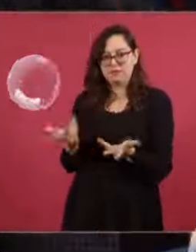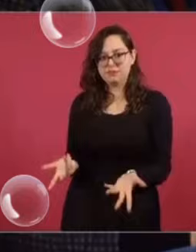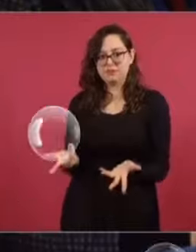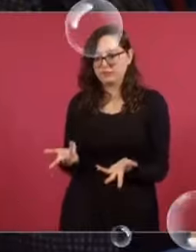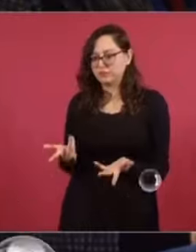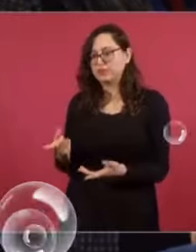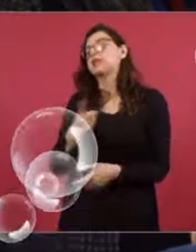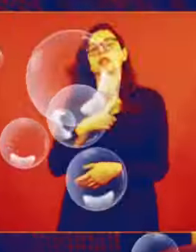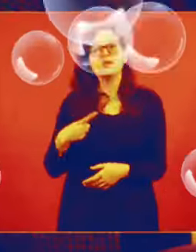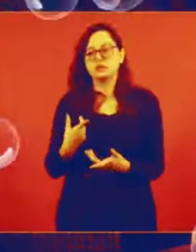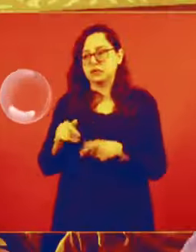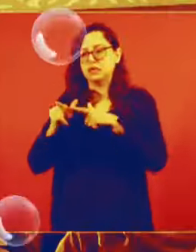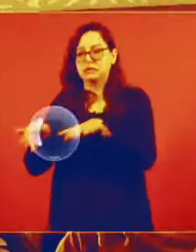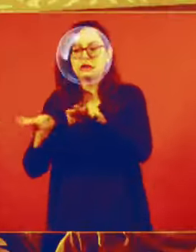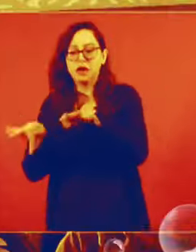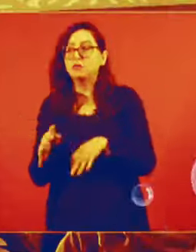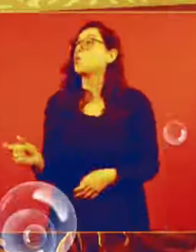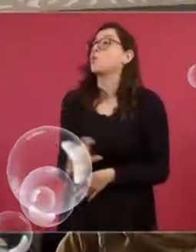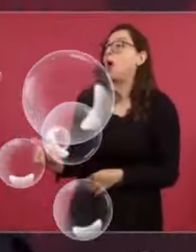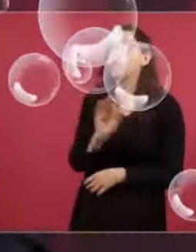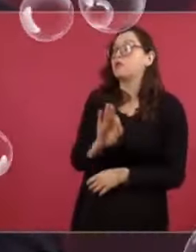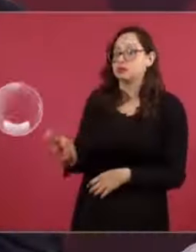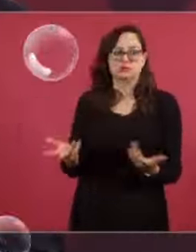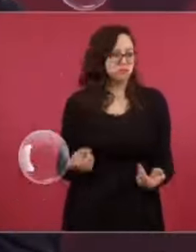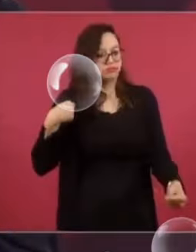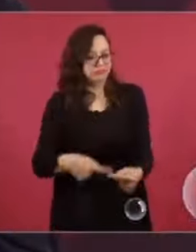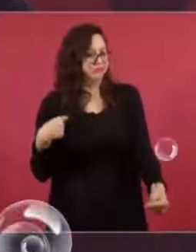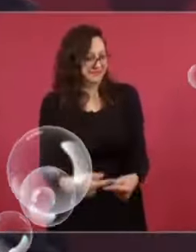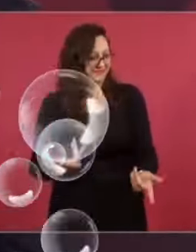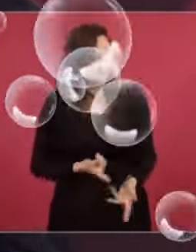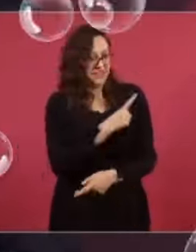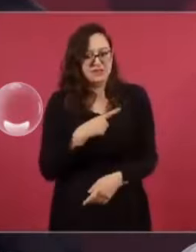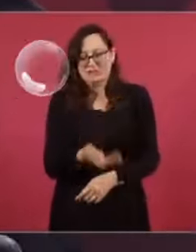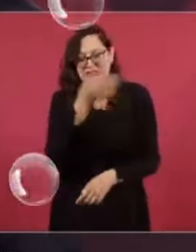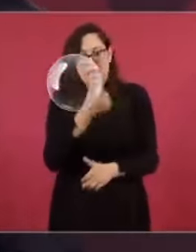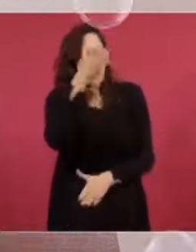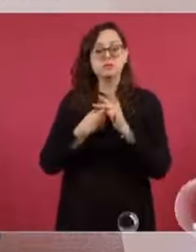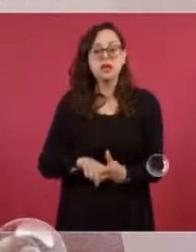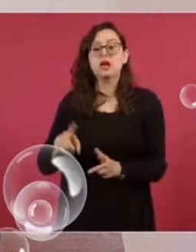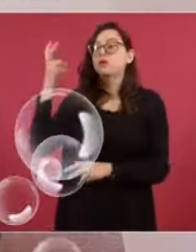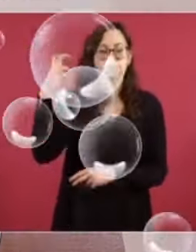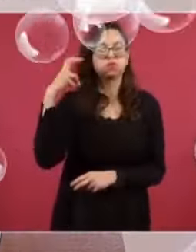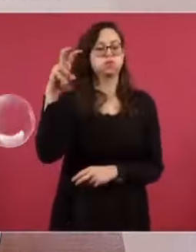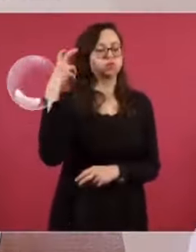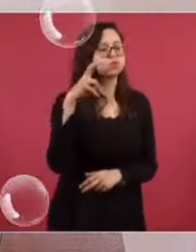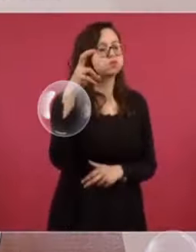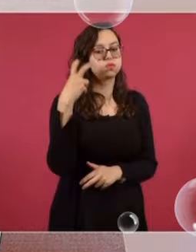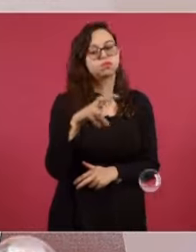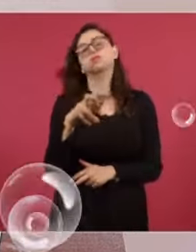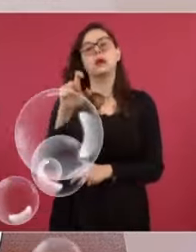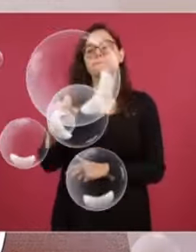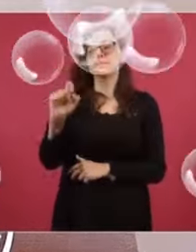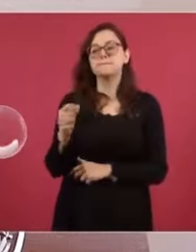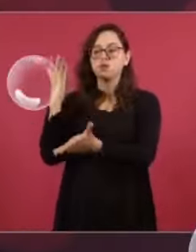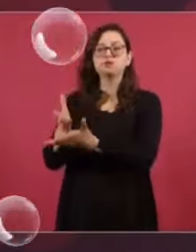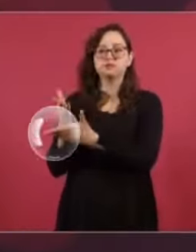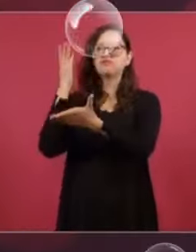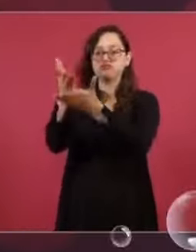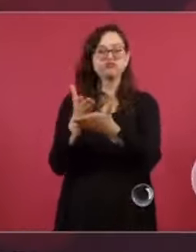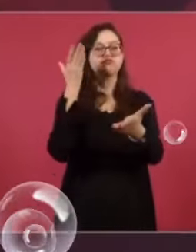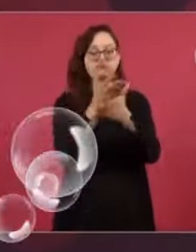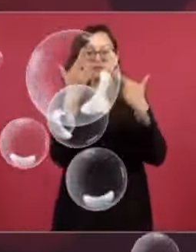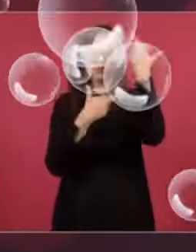pública. ¿Pero hay una fecha para eso? Sí, antes de que yo termine. Entonces voy a hacer una gira por al menos 23 estados.